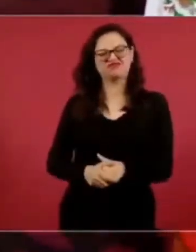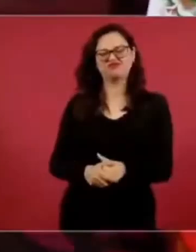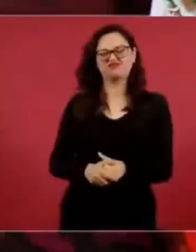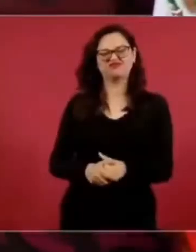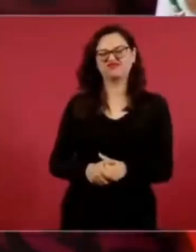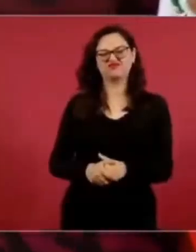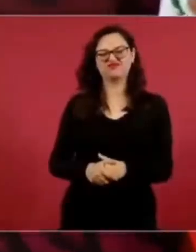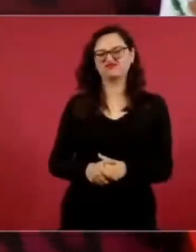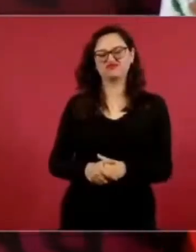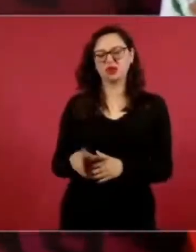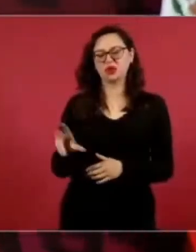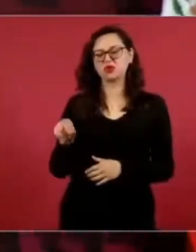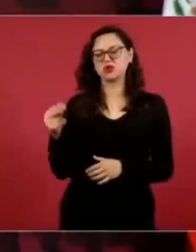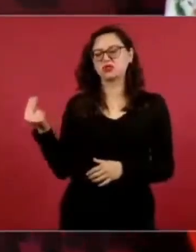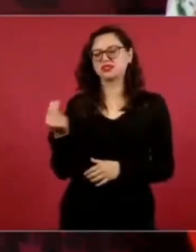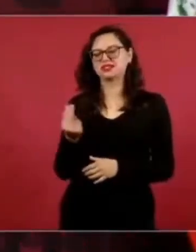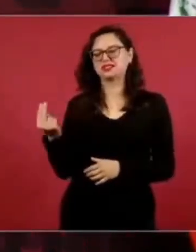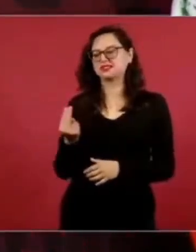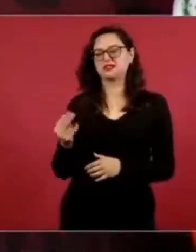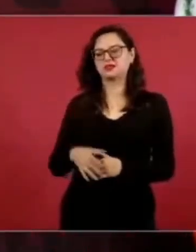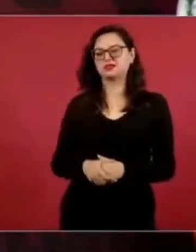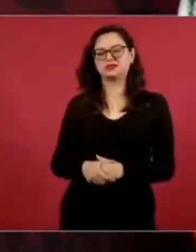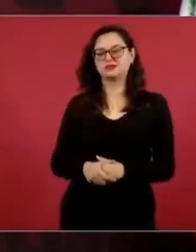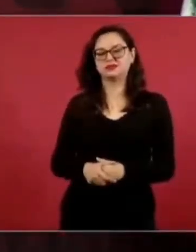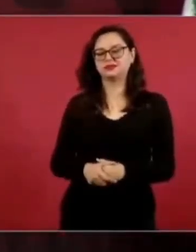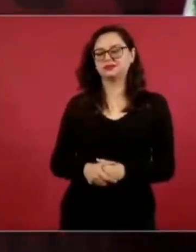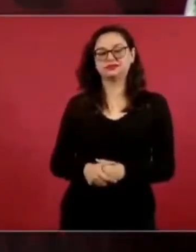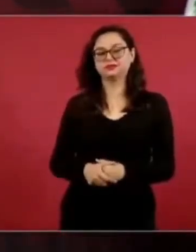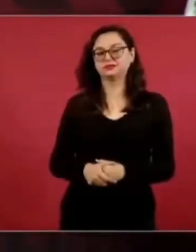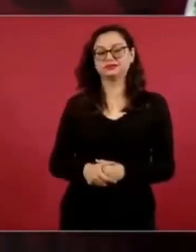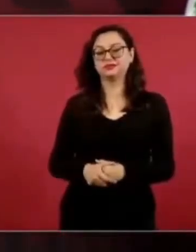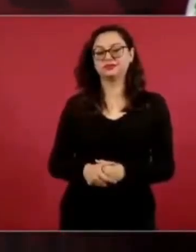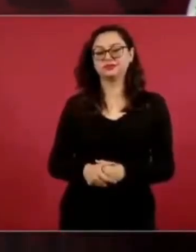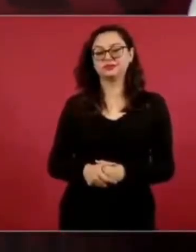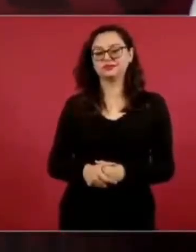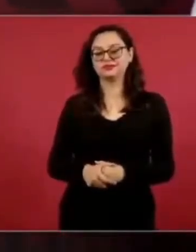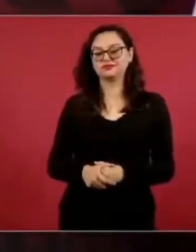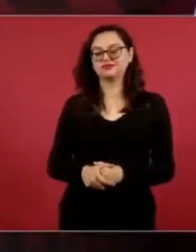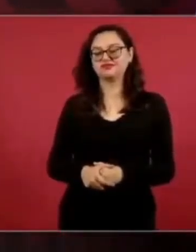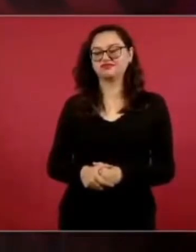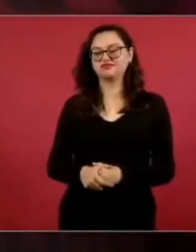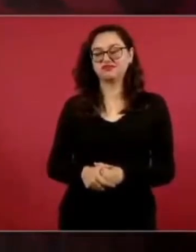Ahora, ¿cuál es la fórmula?, decía el jefe del Departamento de Estado,